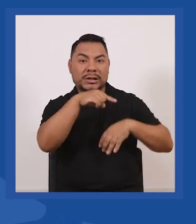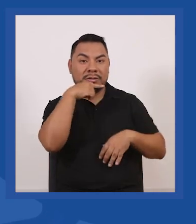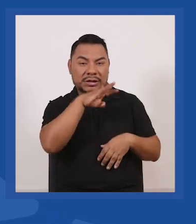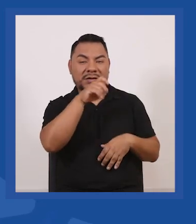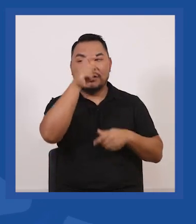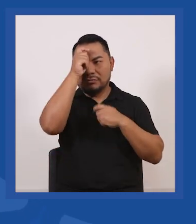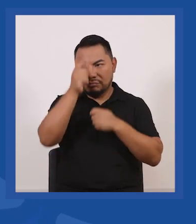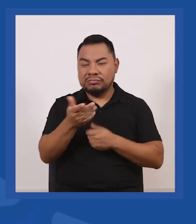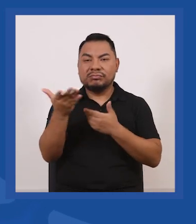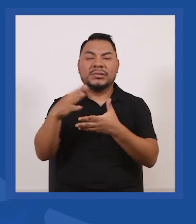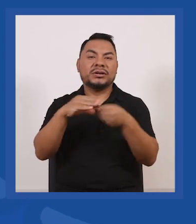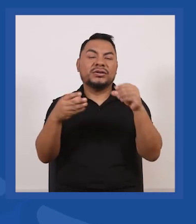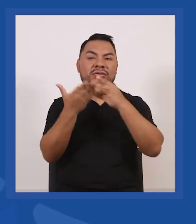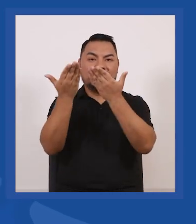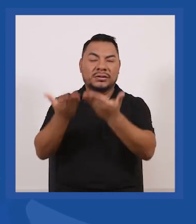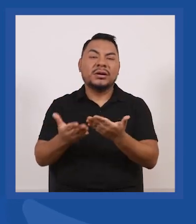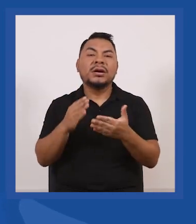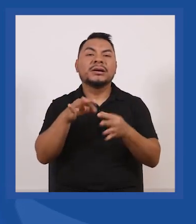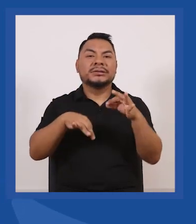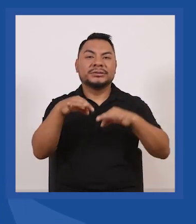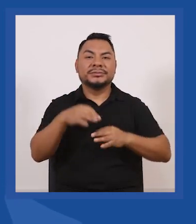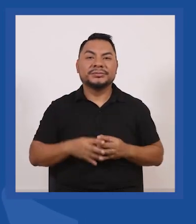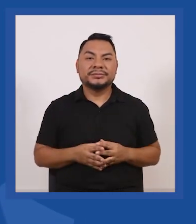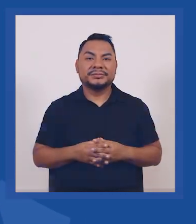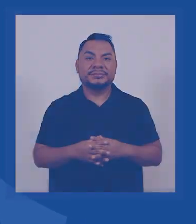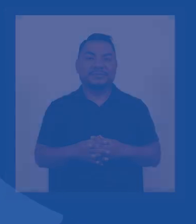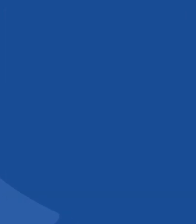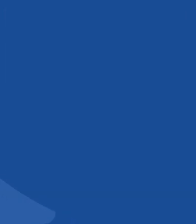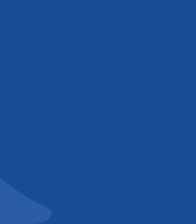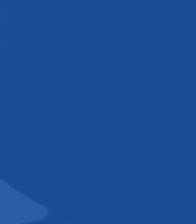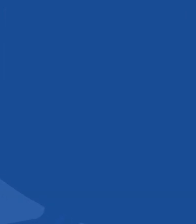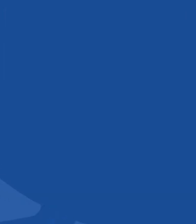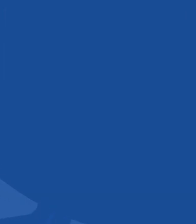Evelyn Ortiz le rinde homenaje a la maestra con obra de teatro.